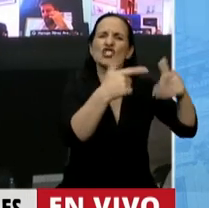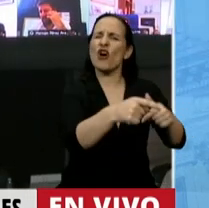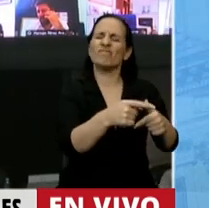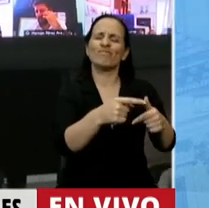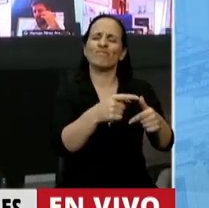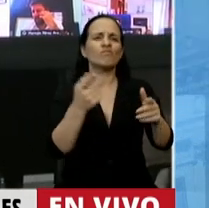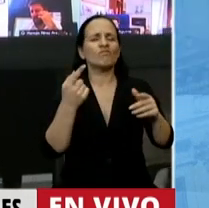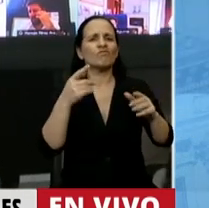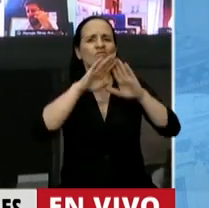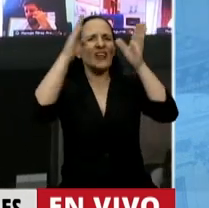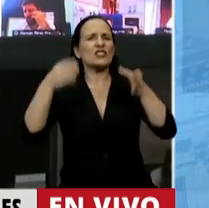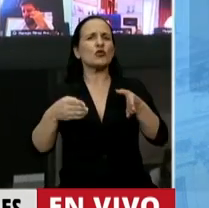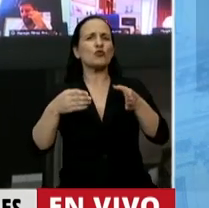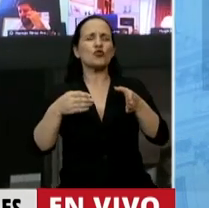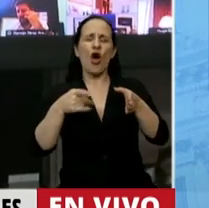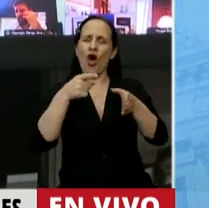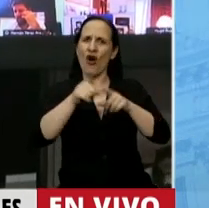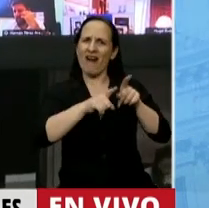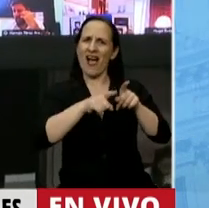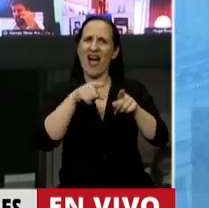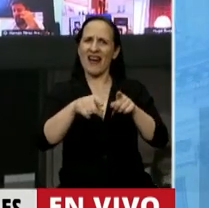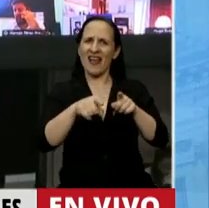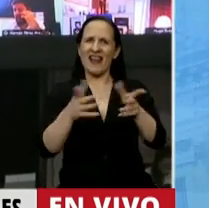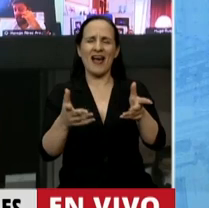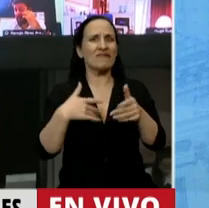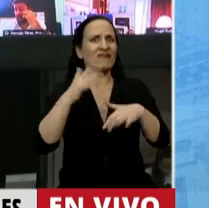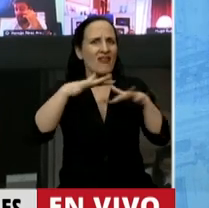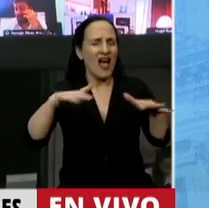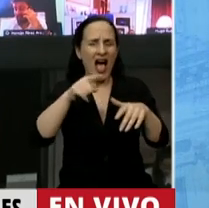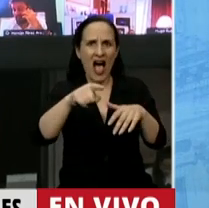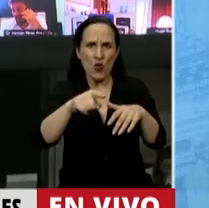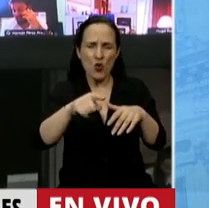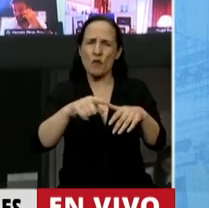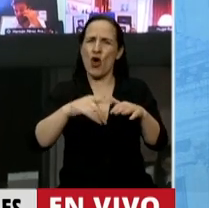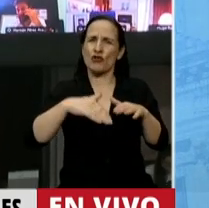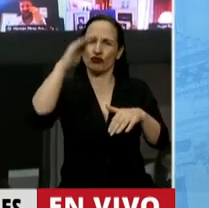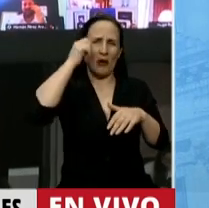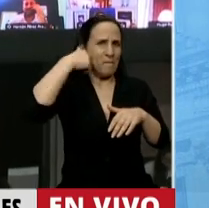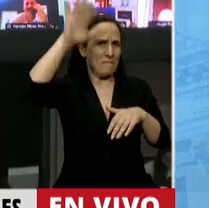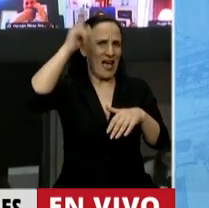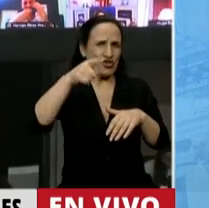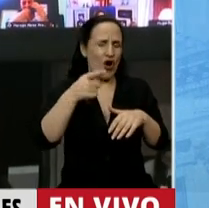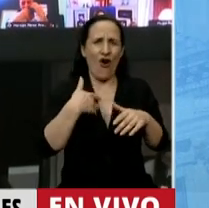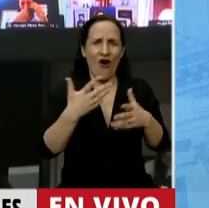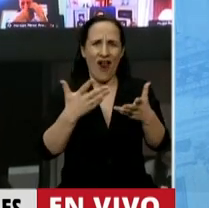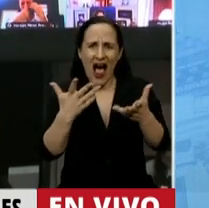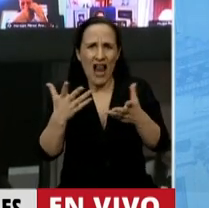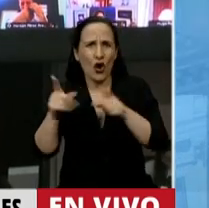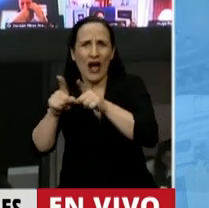ingresan cada vez estudiantes de más edad que han fracasado en otras tareas.